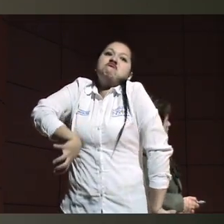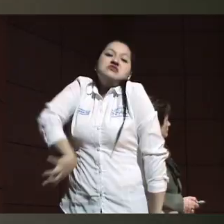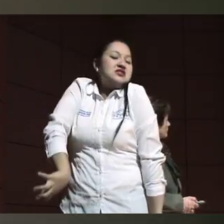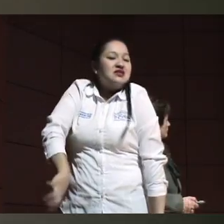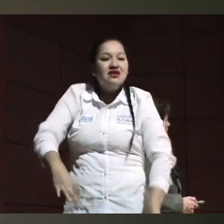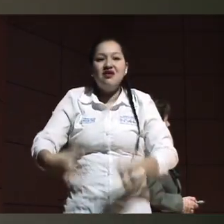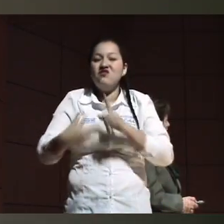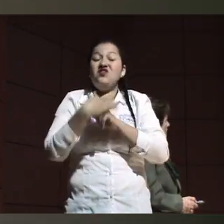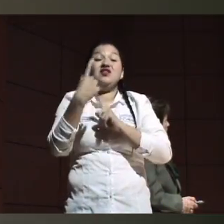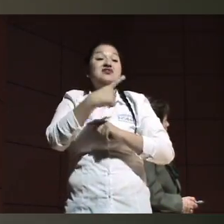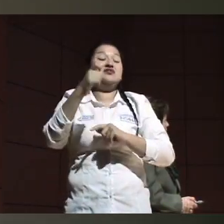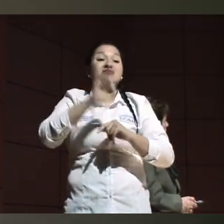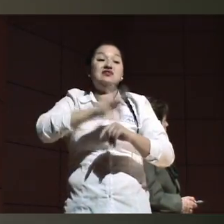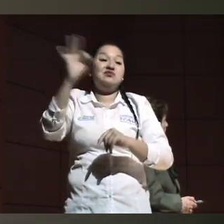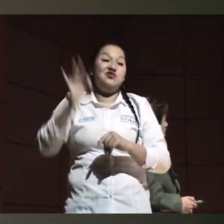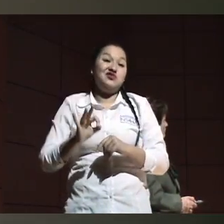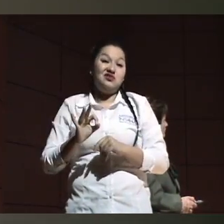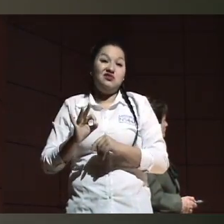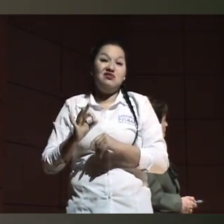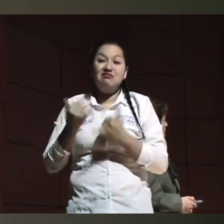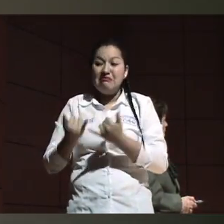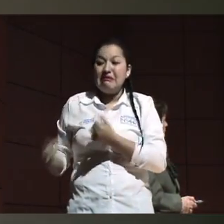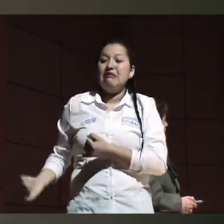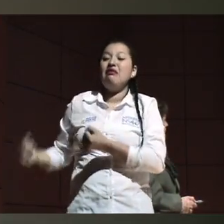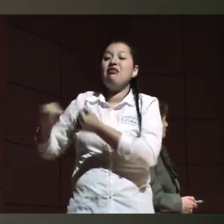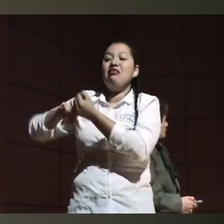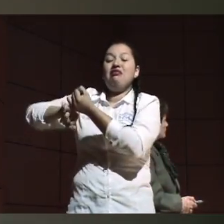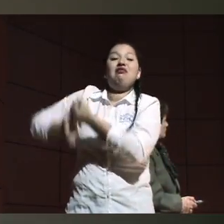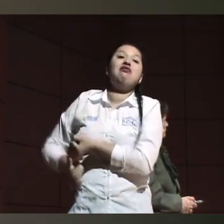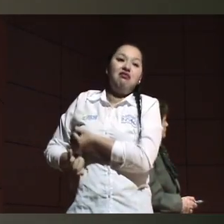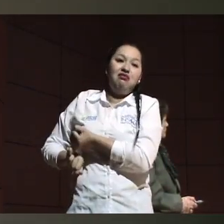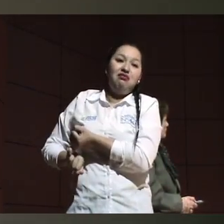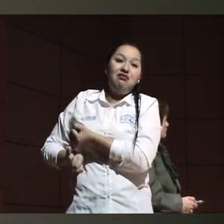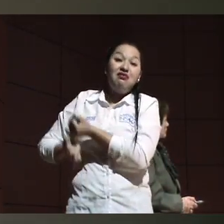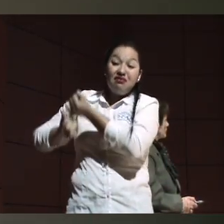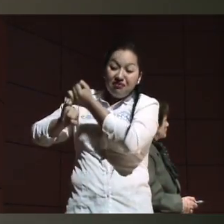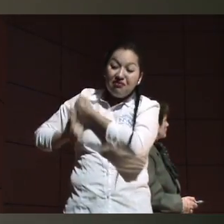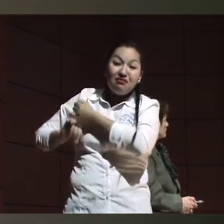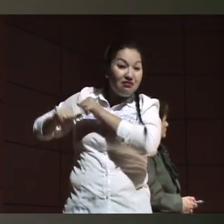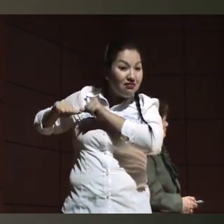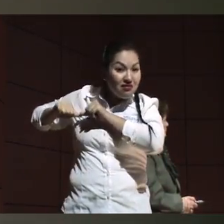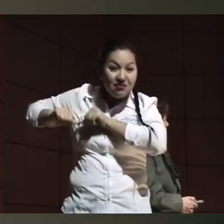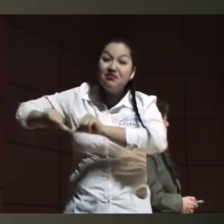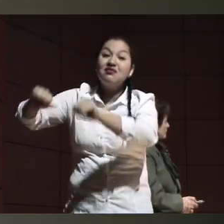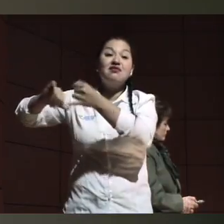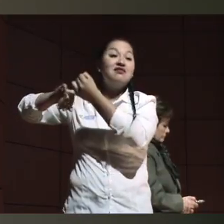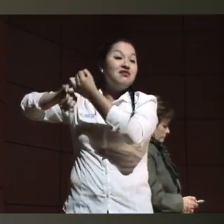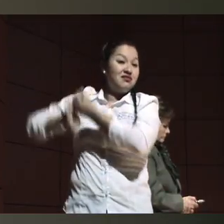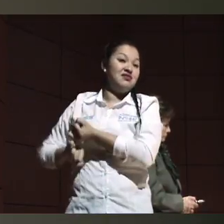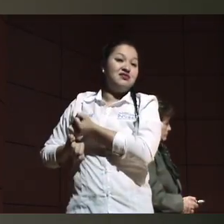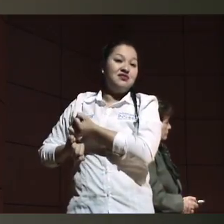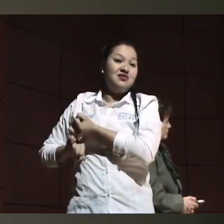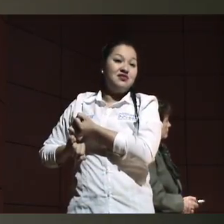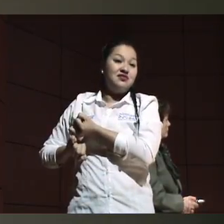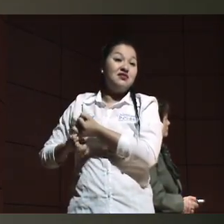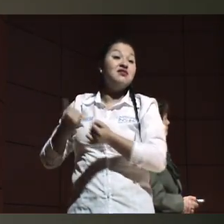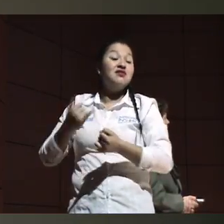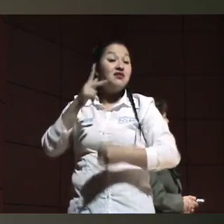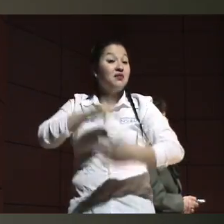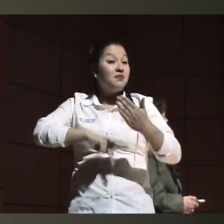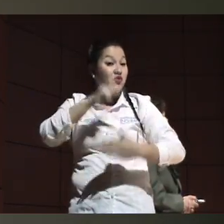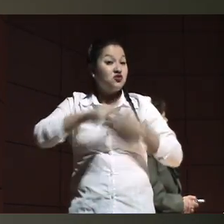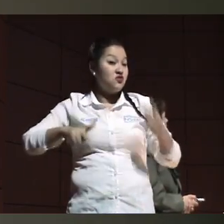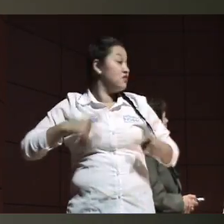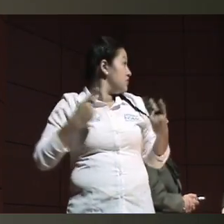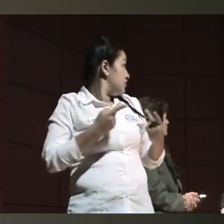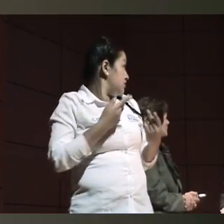La pérdida gradual de la independencia, vuelvo y lo digo, nos lleva a reinventarnos y esa reinvención es en un proyecto de vida, ese es mi